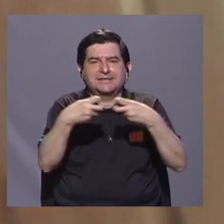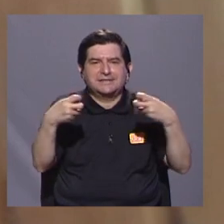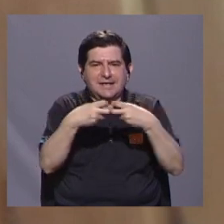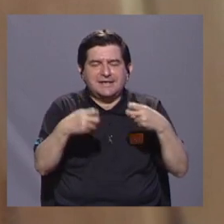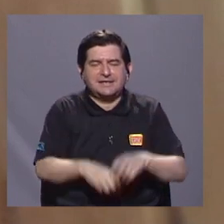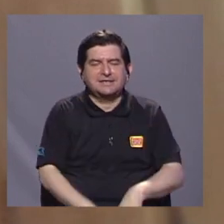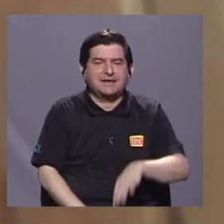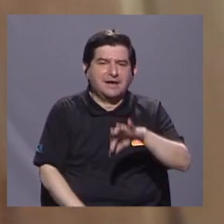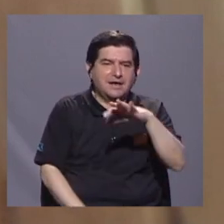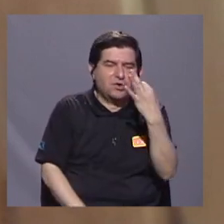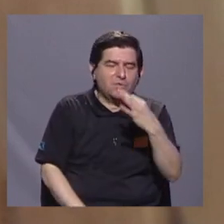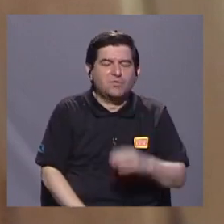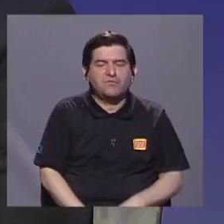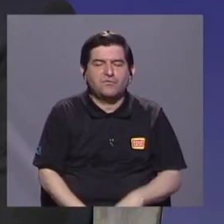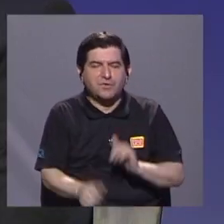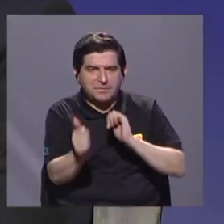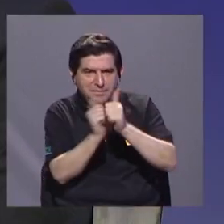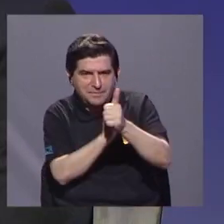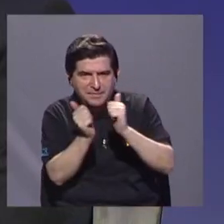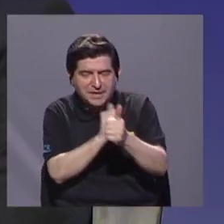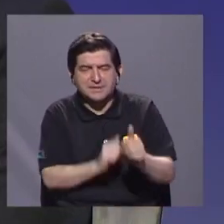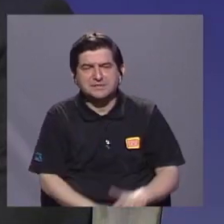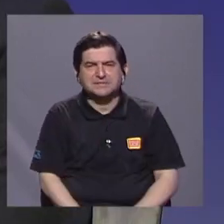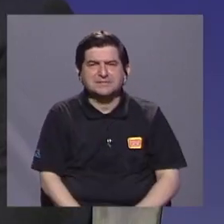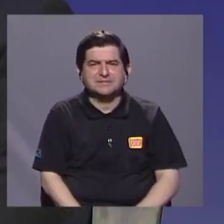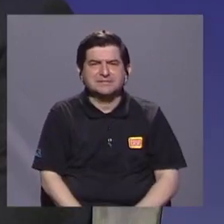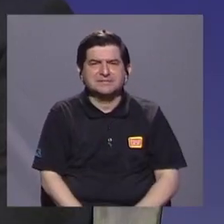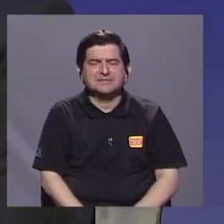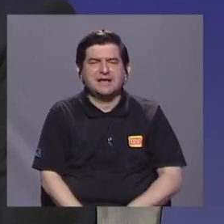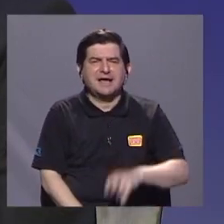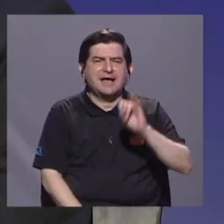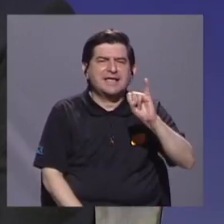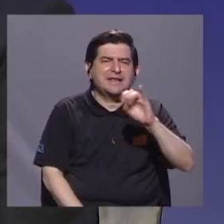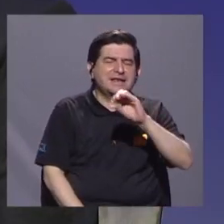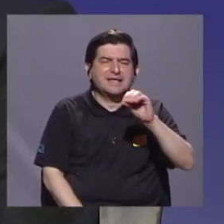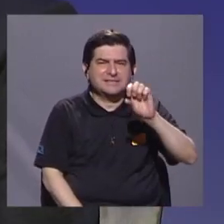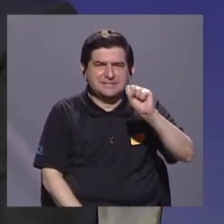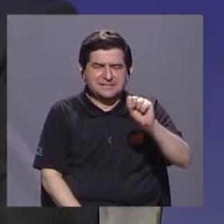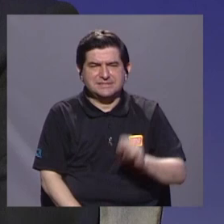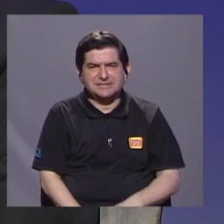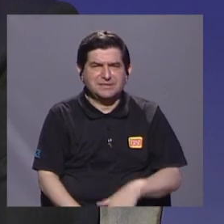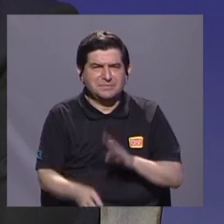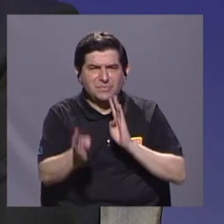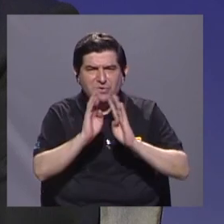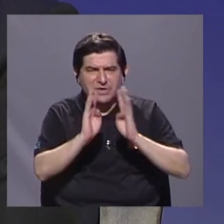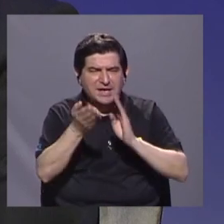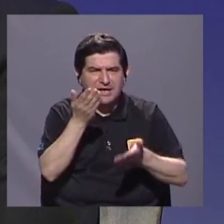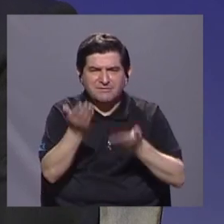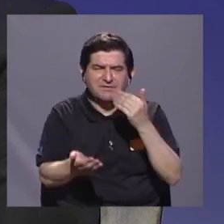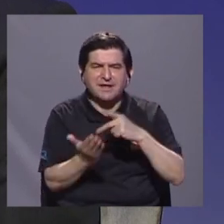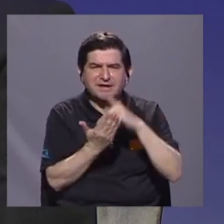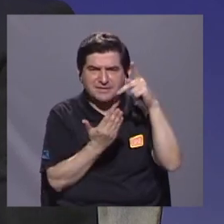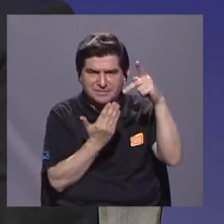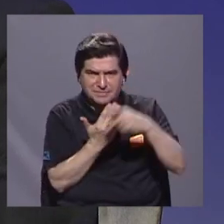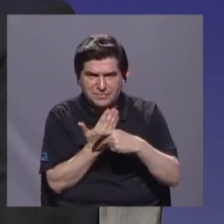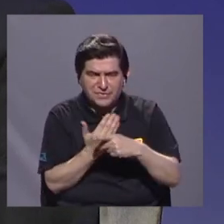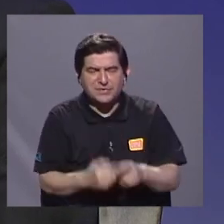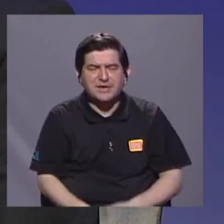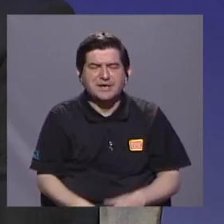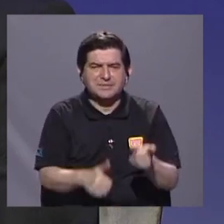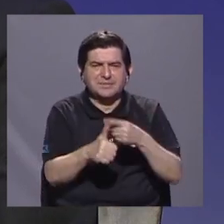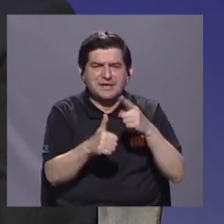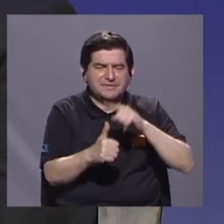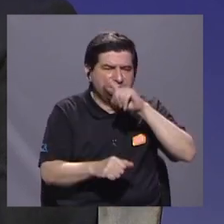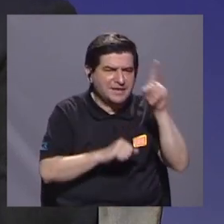ruta de paso. Me gustaría, Inés y Simona, que hagan alusión a este programa, a este primer censo